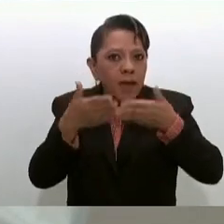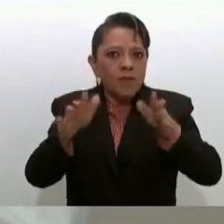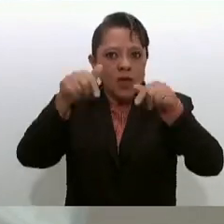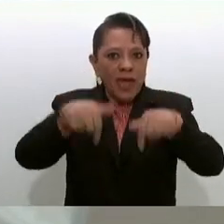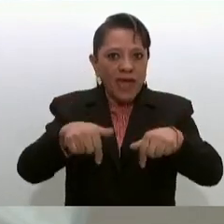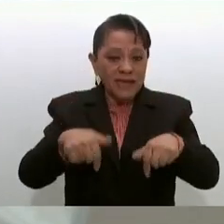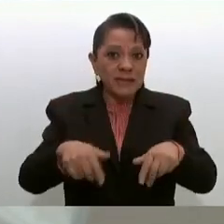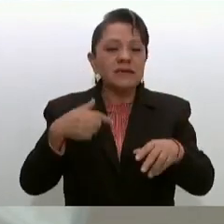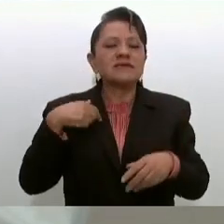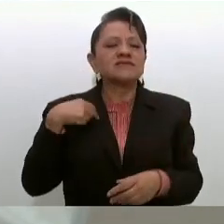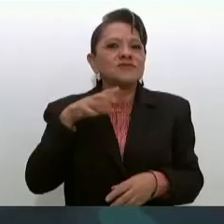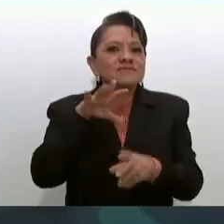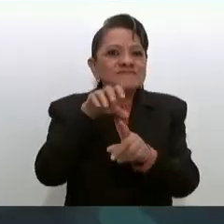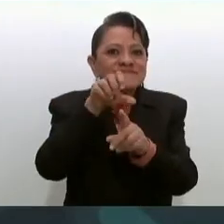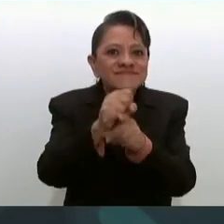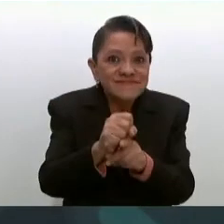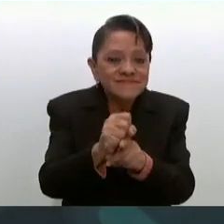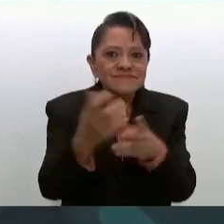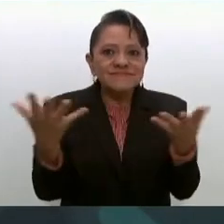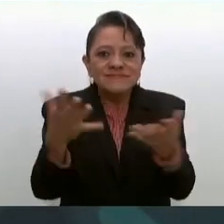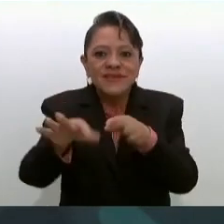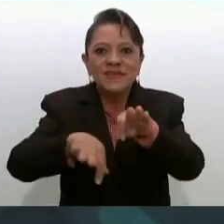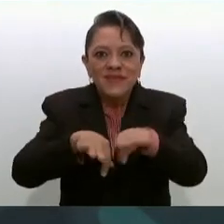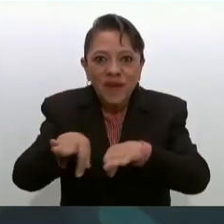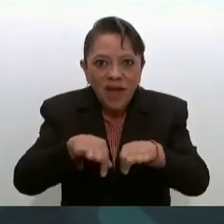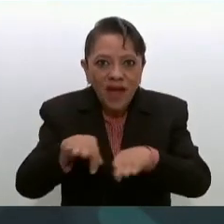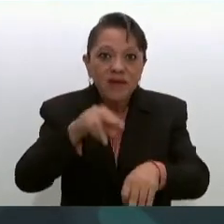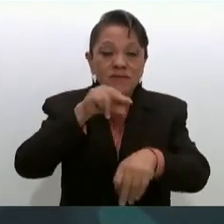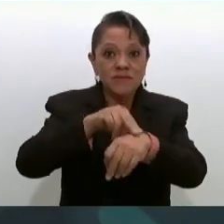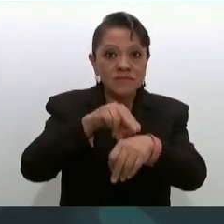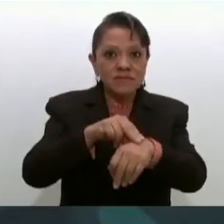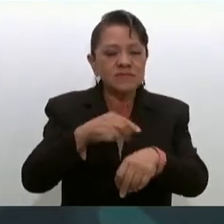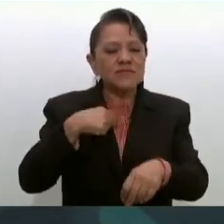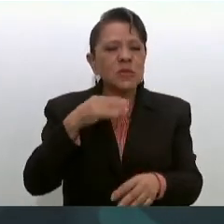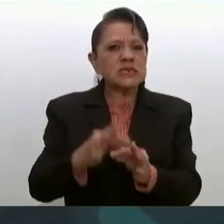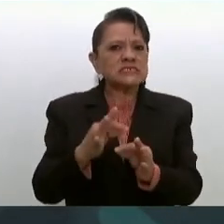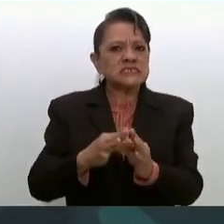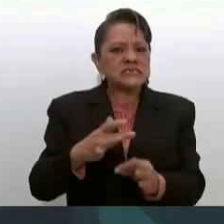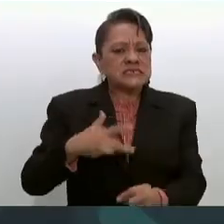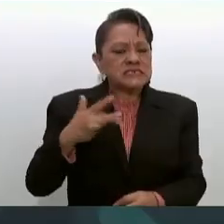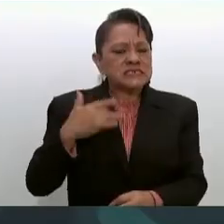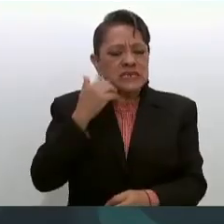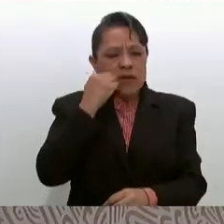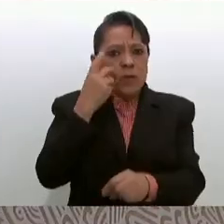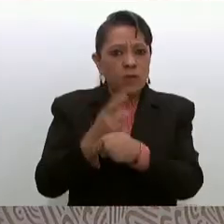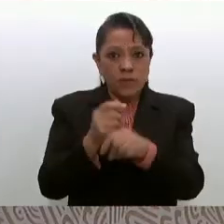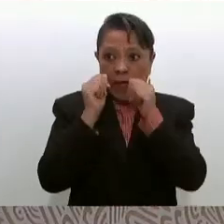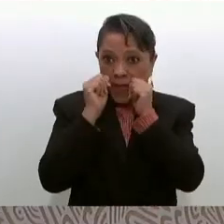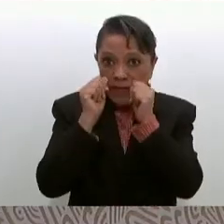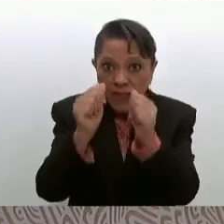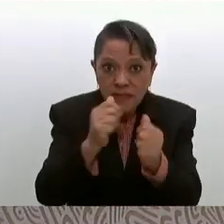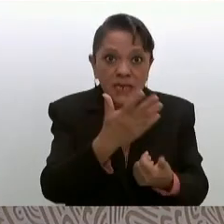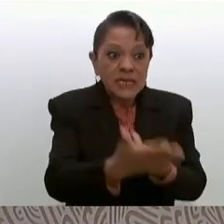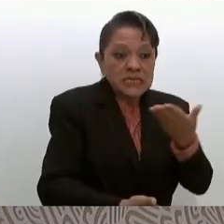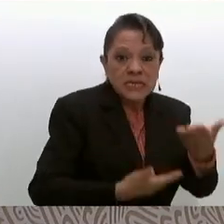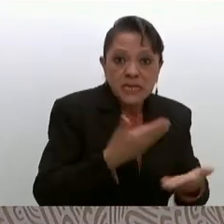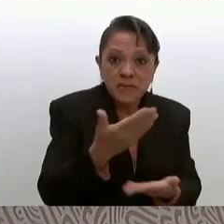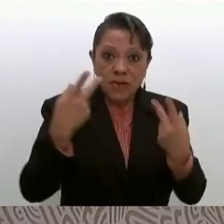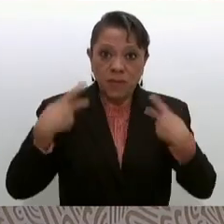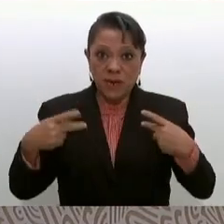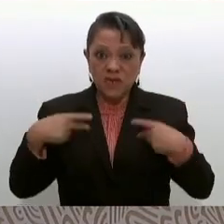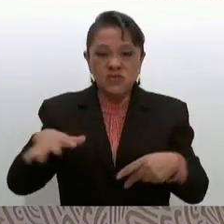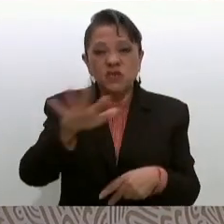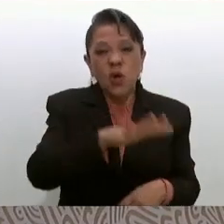ejercer la medicina y cumplir mi vocación, atender y servir a la población más desprotegida,